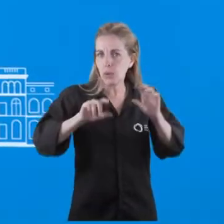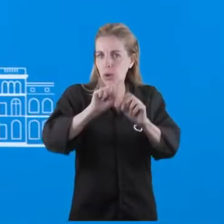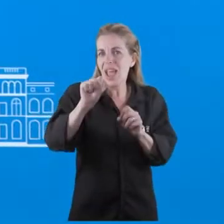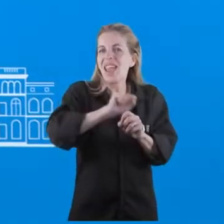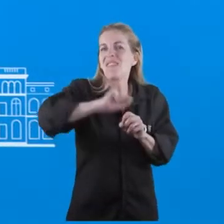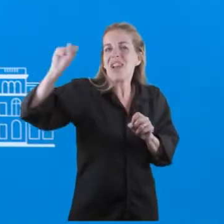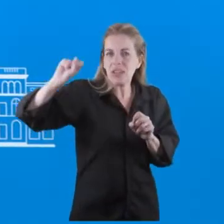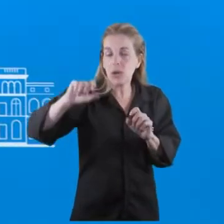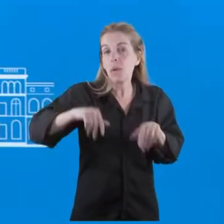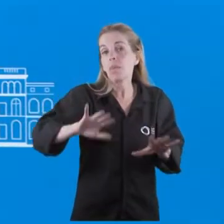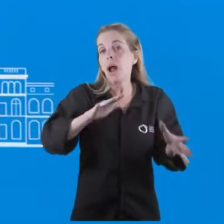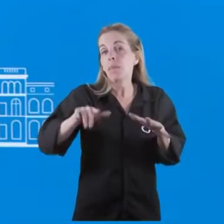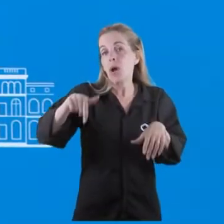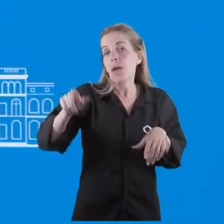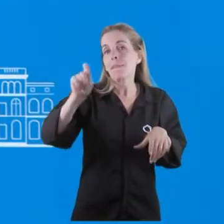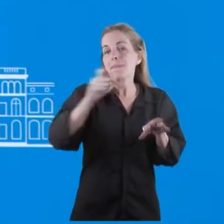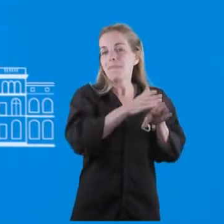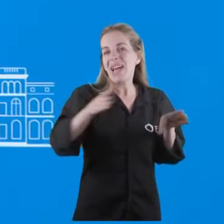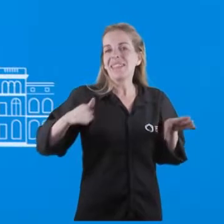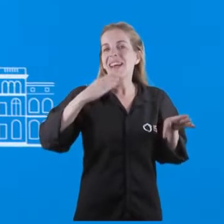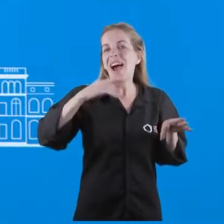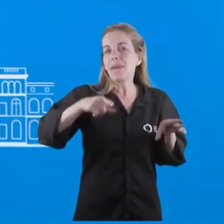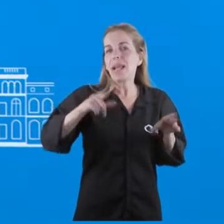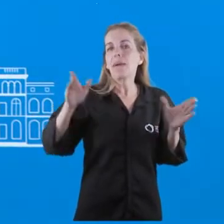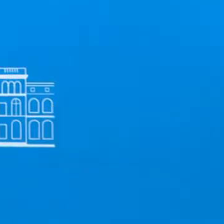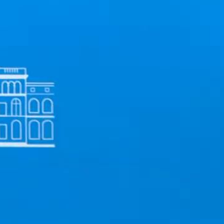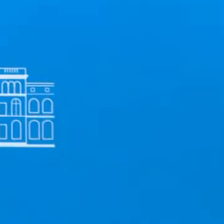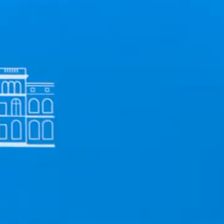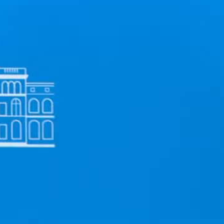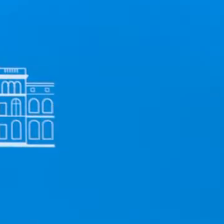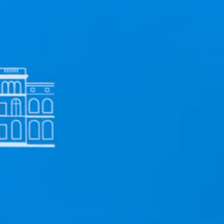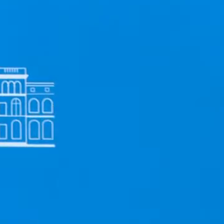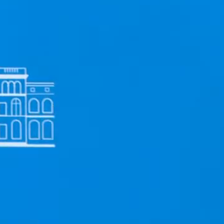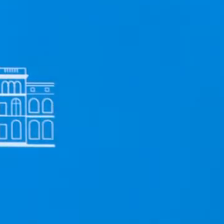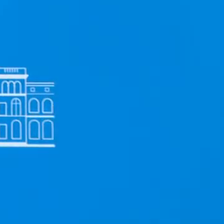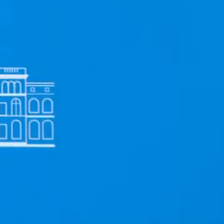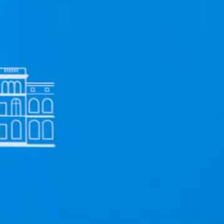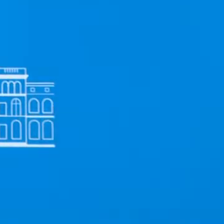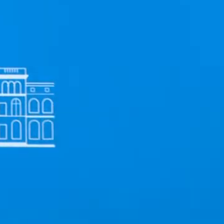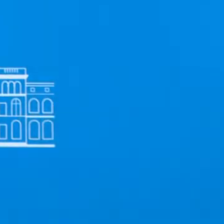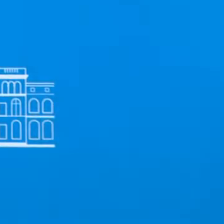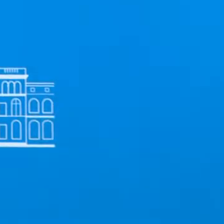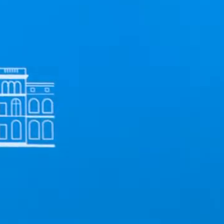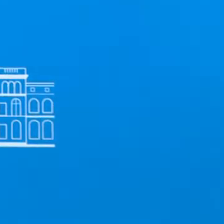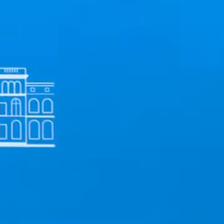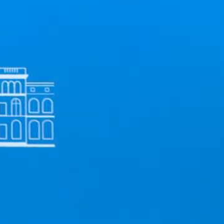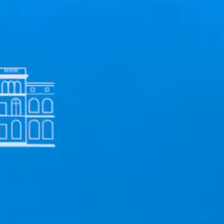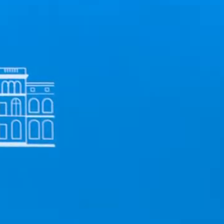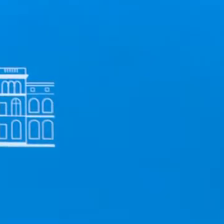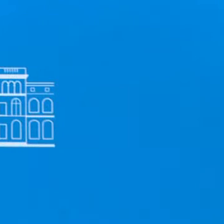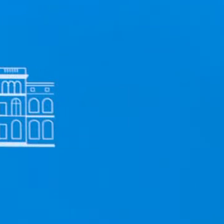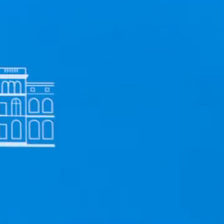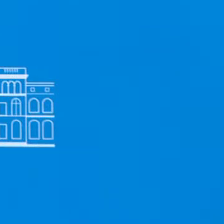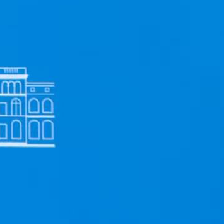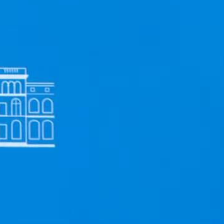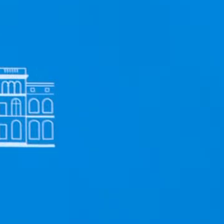de este mes va a ser un poco menor y que vamos a tener que seguir trabajando muy fuertemente para sostener la